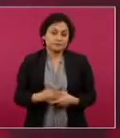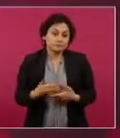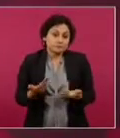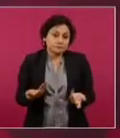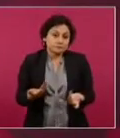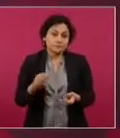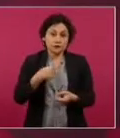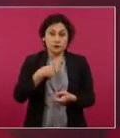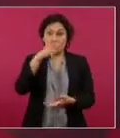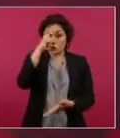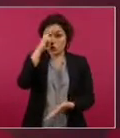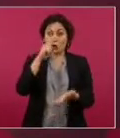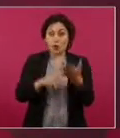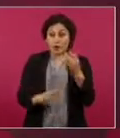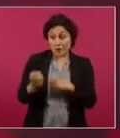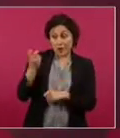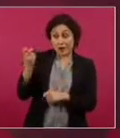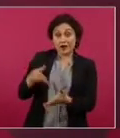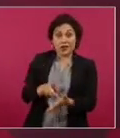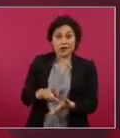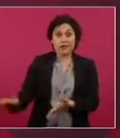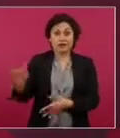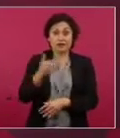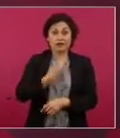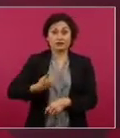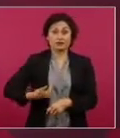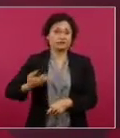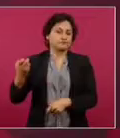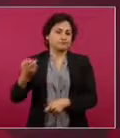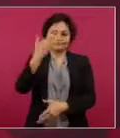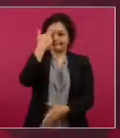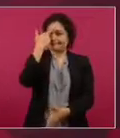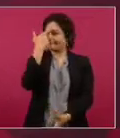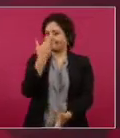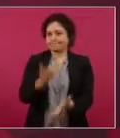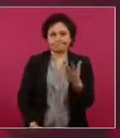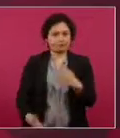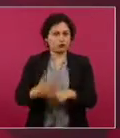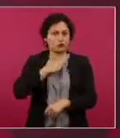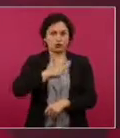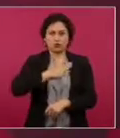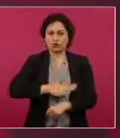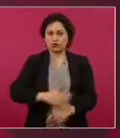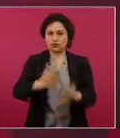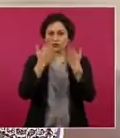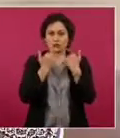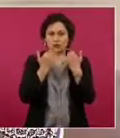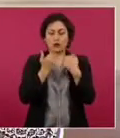injusticia que se cometió,